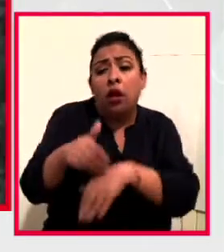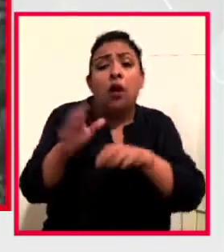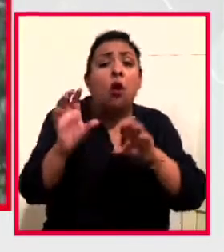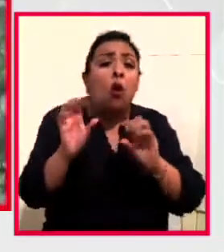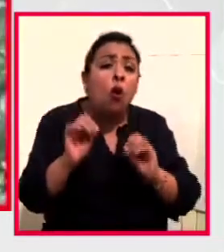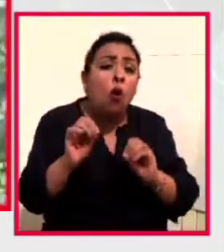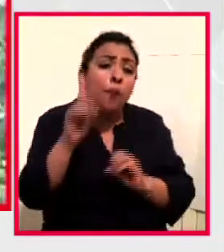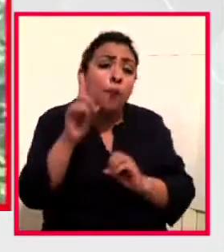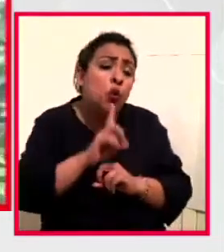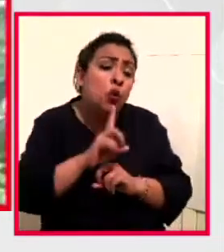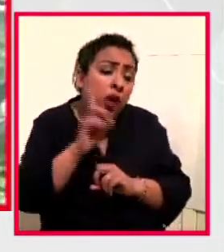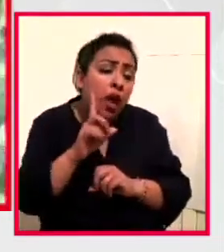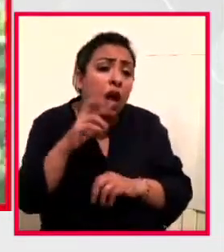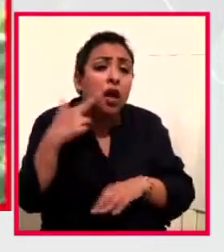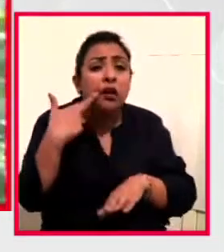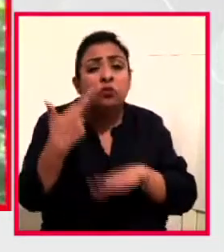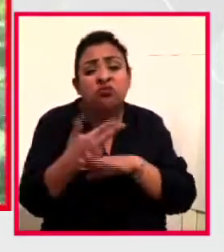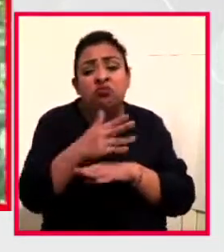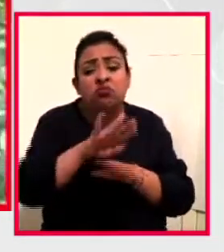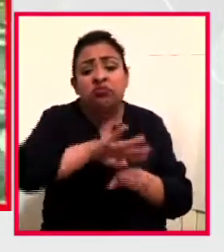desde un papel secundario.